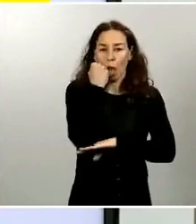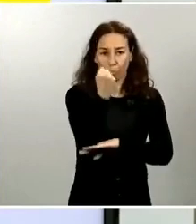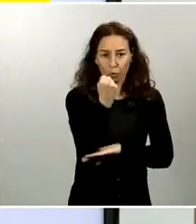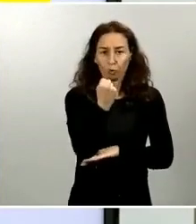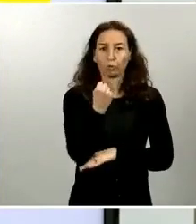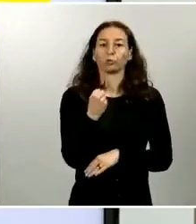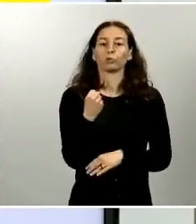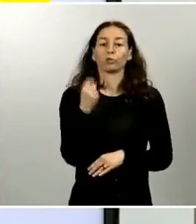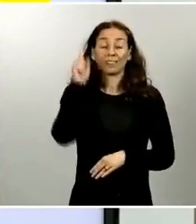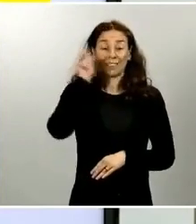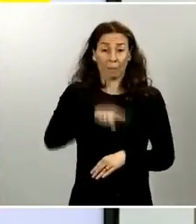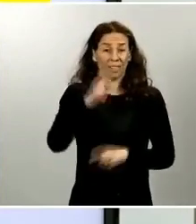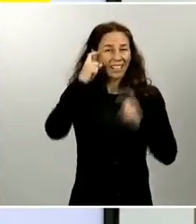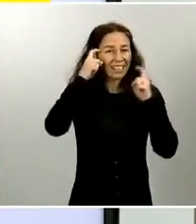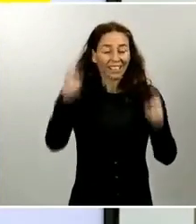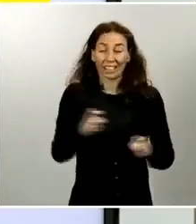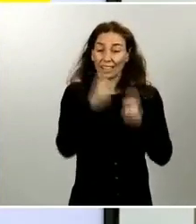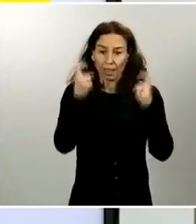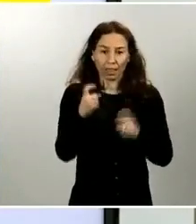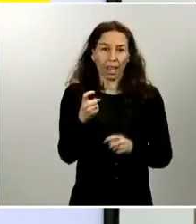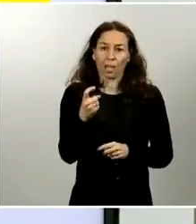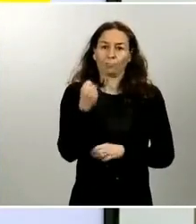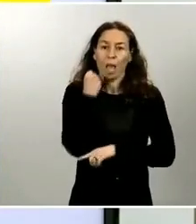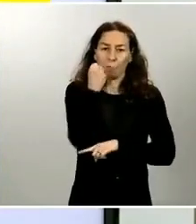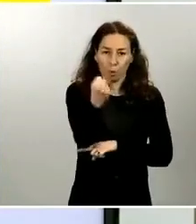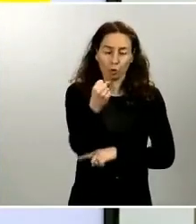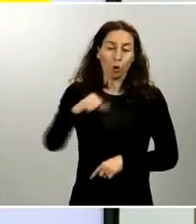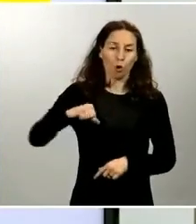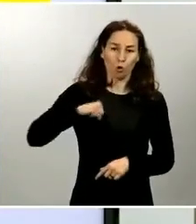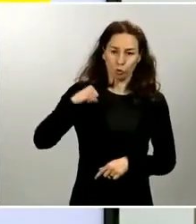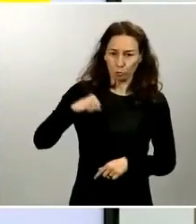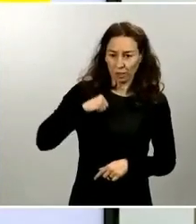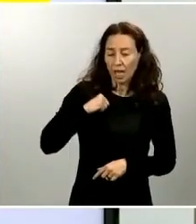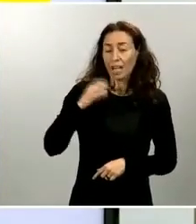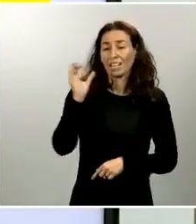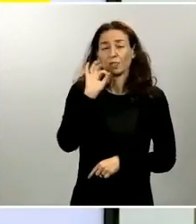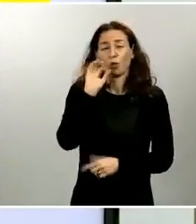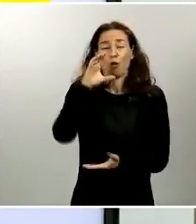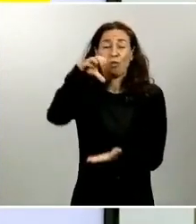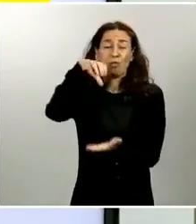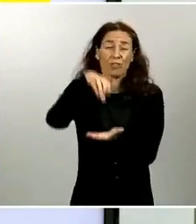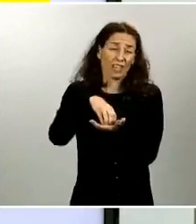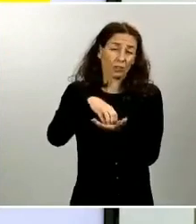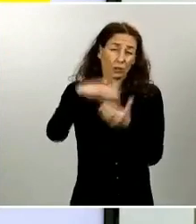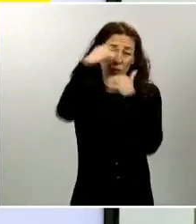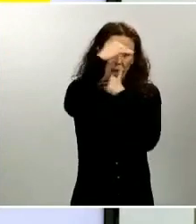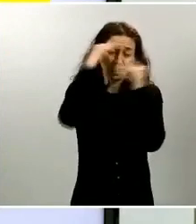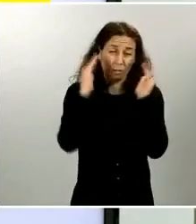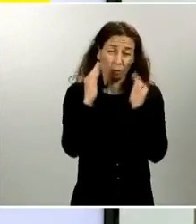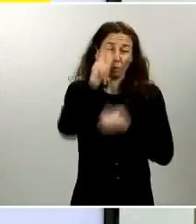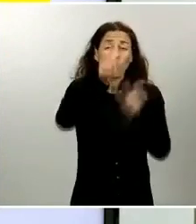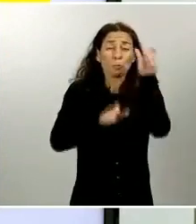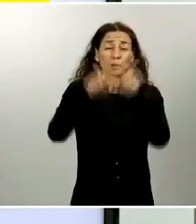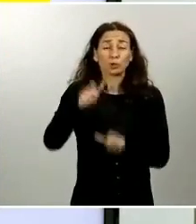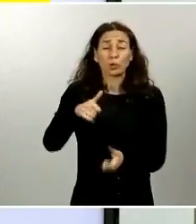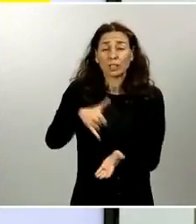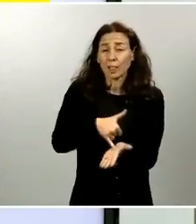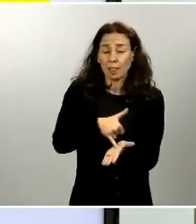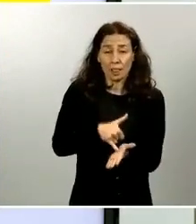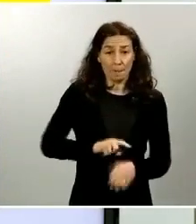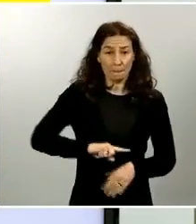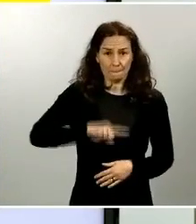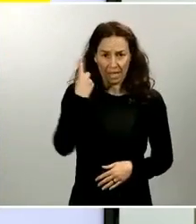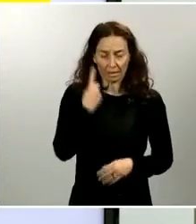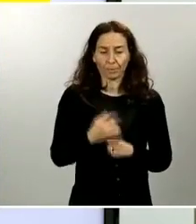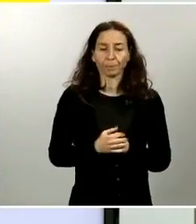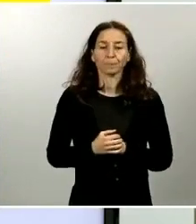potenciación de la capacidad hospitalaria y centro de atención a las personas vulnerables. Y por último, aquellos que permanecen